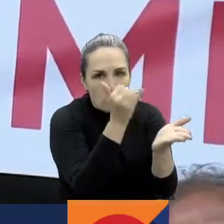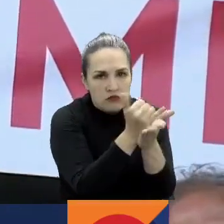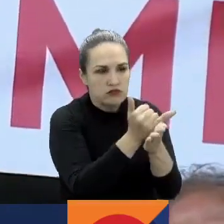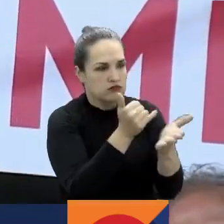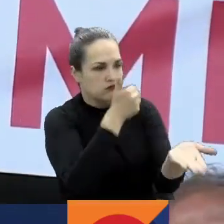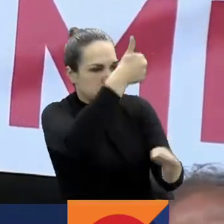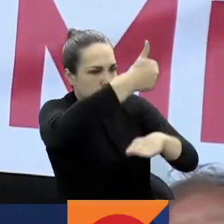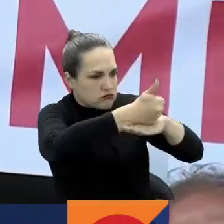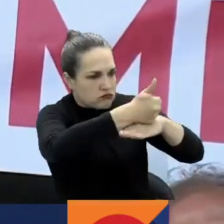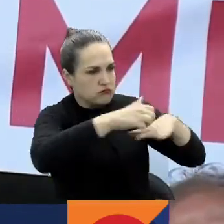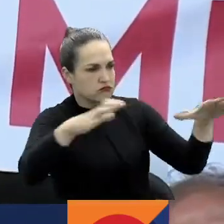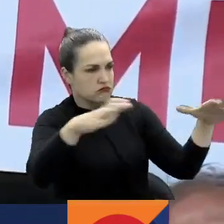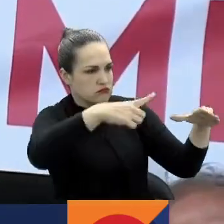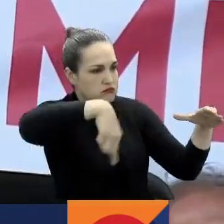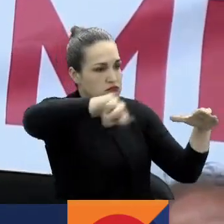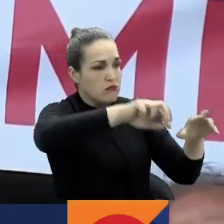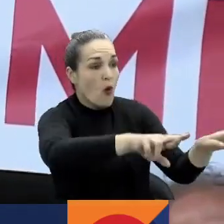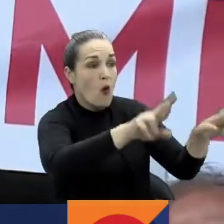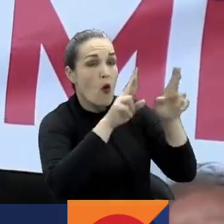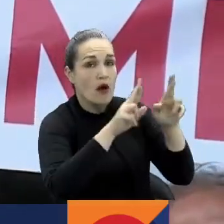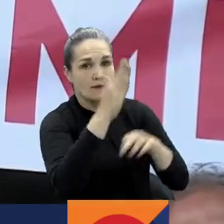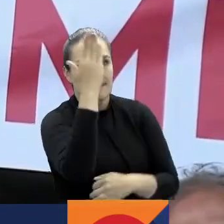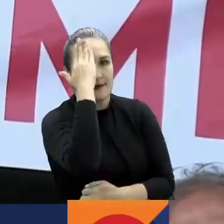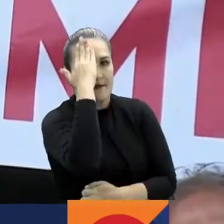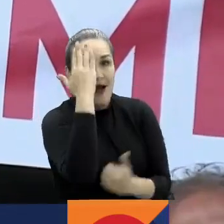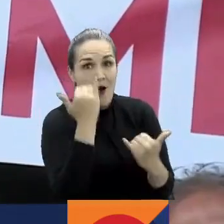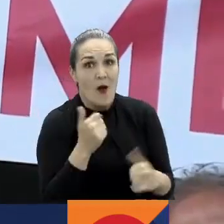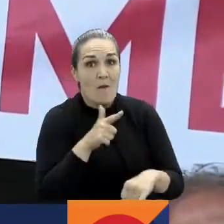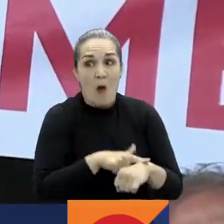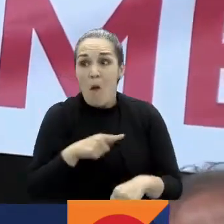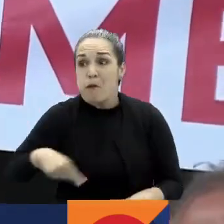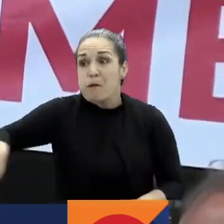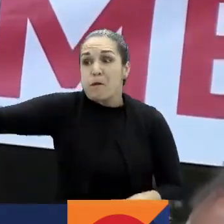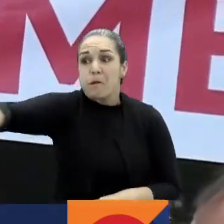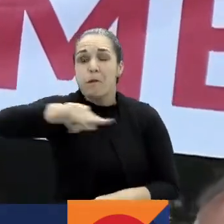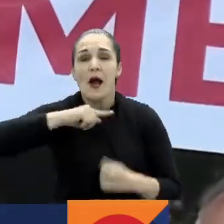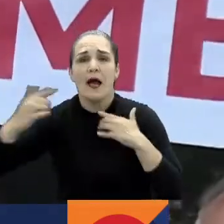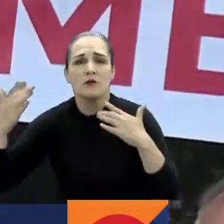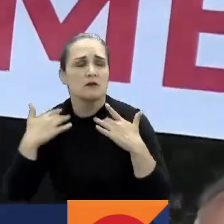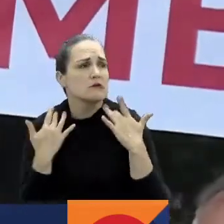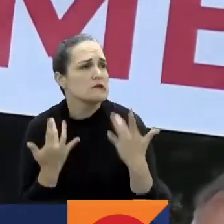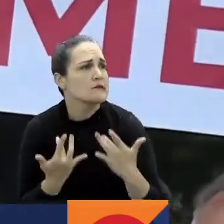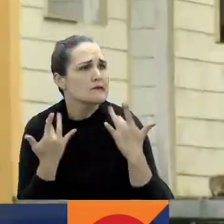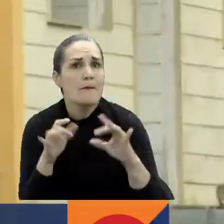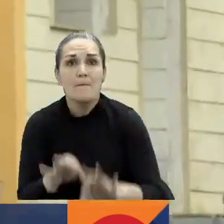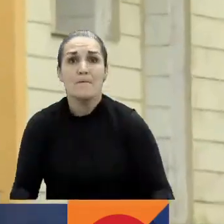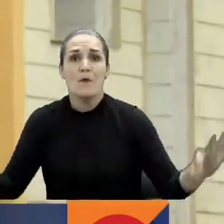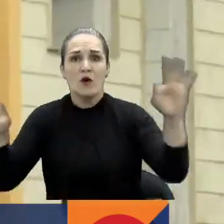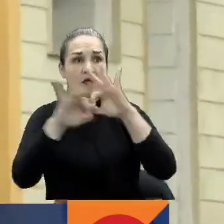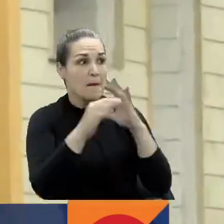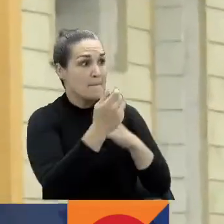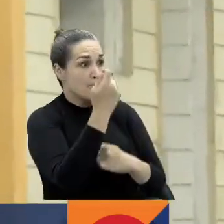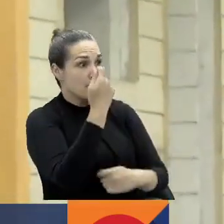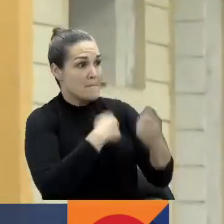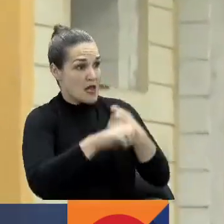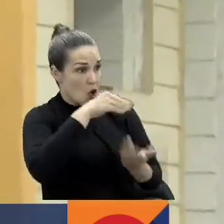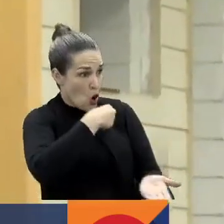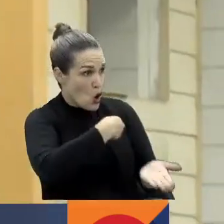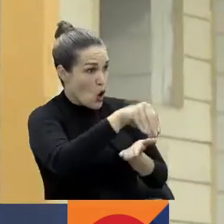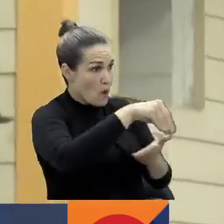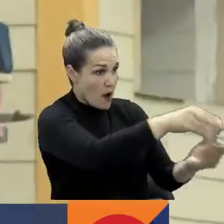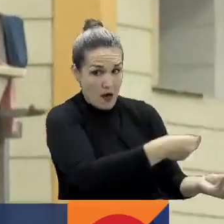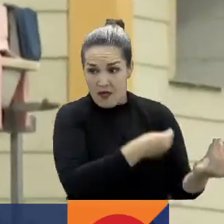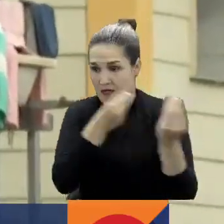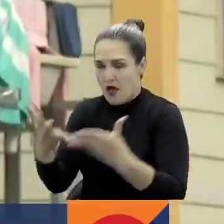sepan el momento y la importancia de ese mensaje. Finalizó con un llamado al